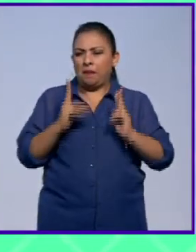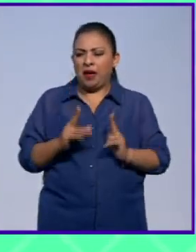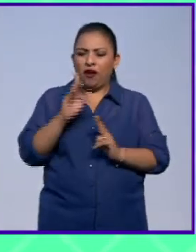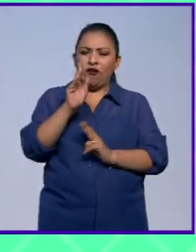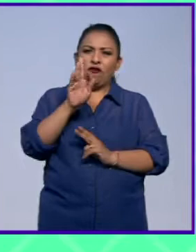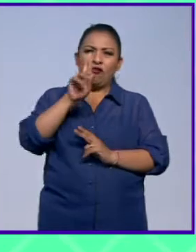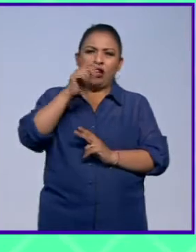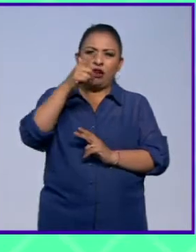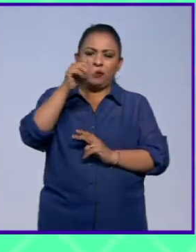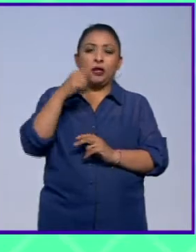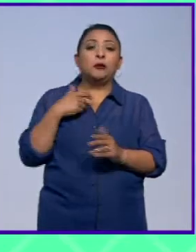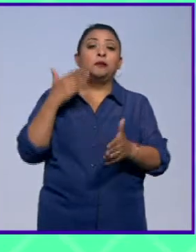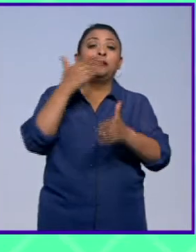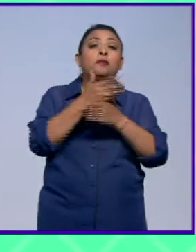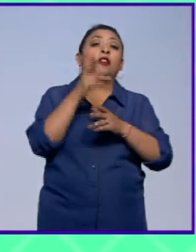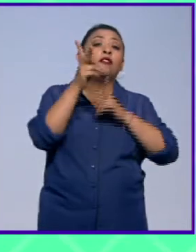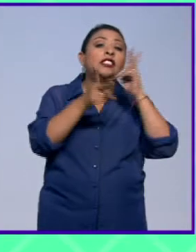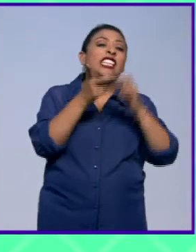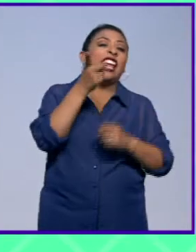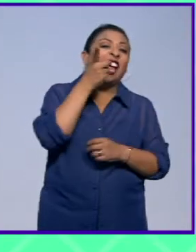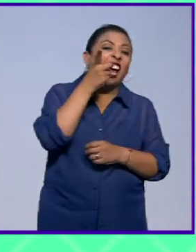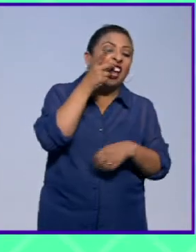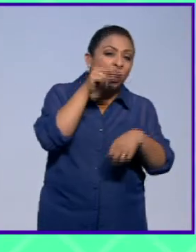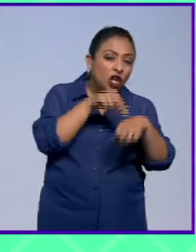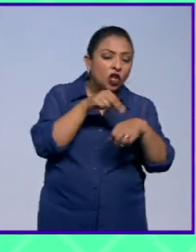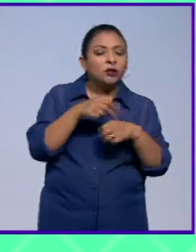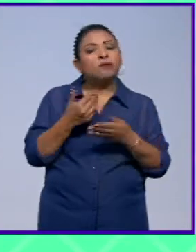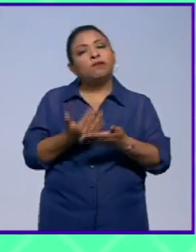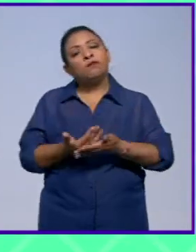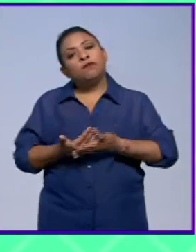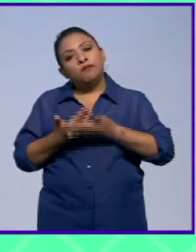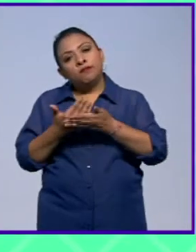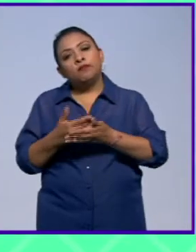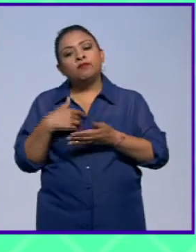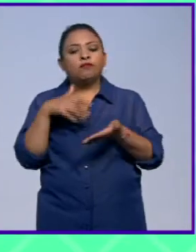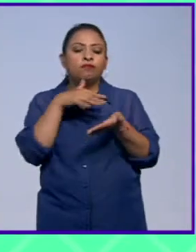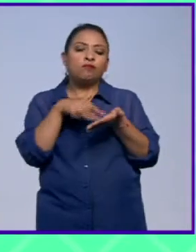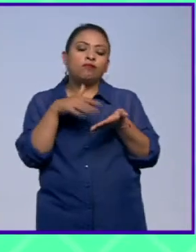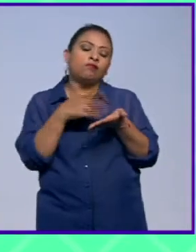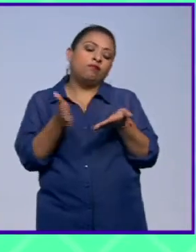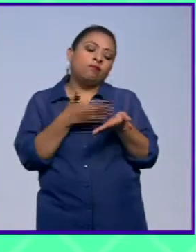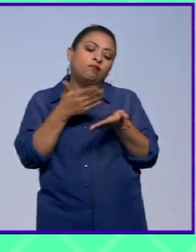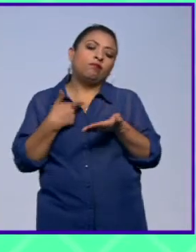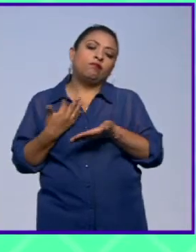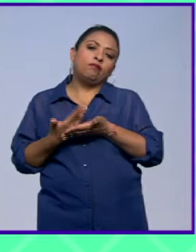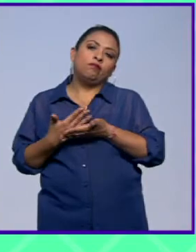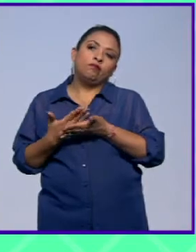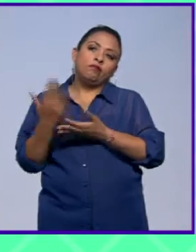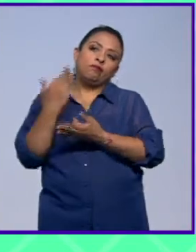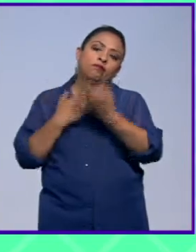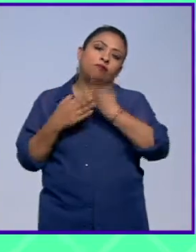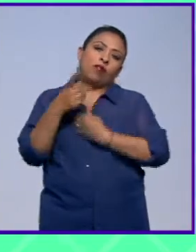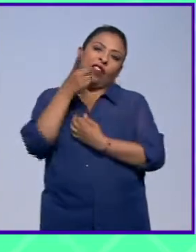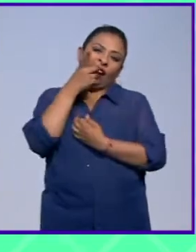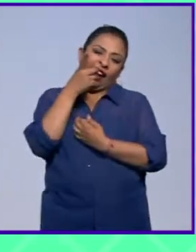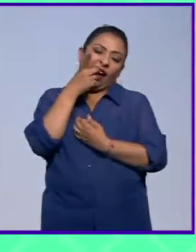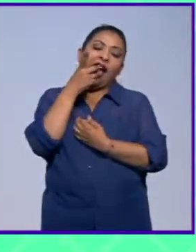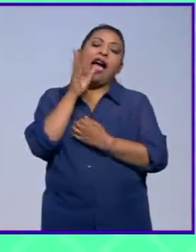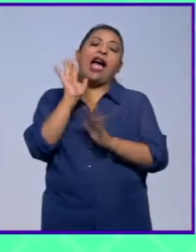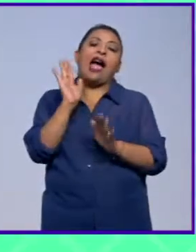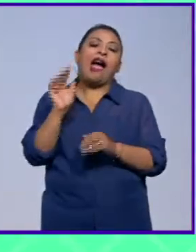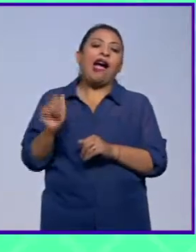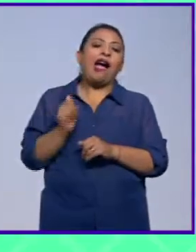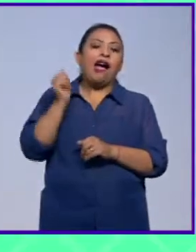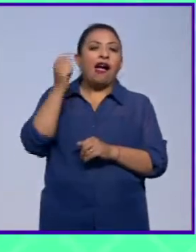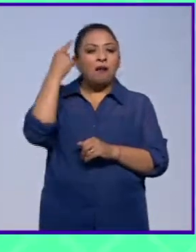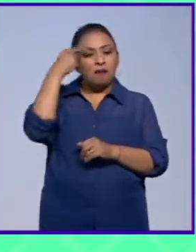Las visitas al dentista, los minutos de espera y las lecturas que realizaba mientras esperaba ser atendida le dieron pie a